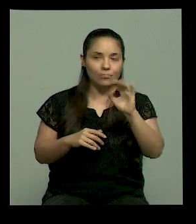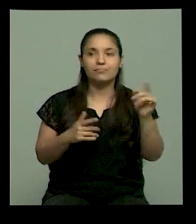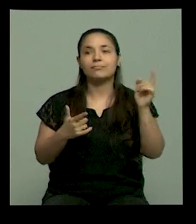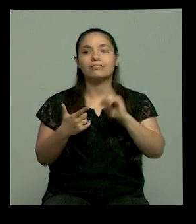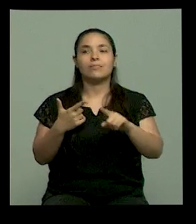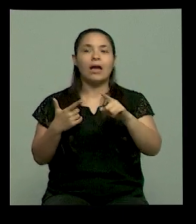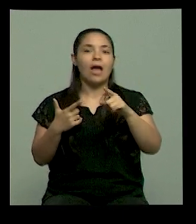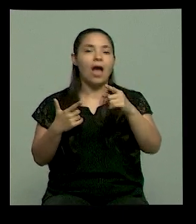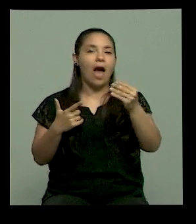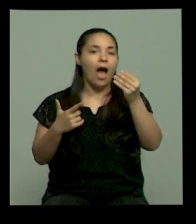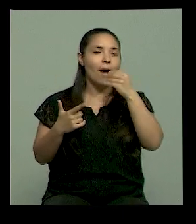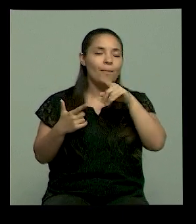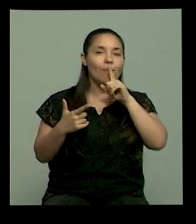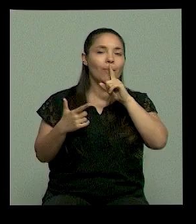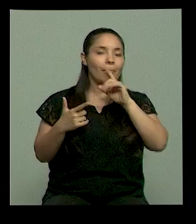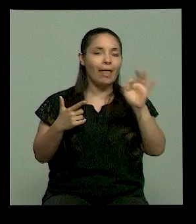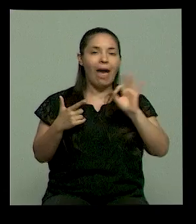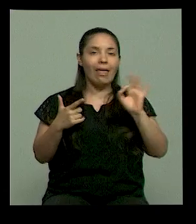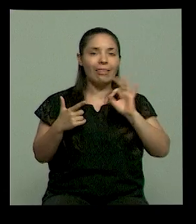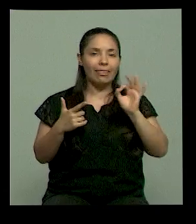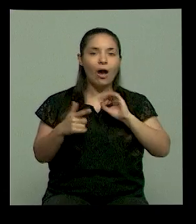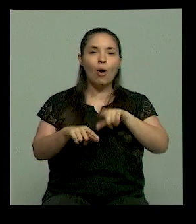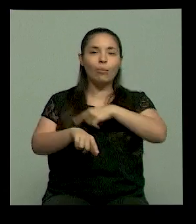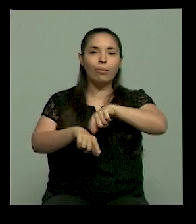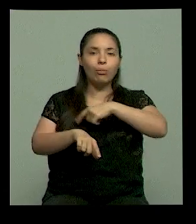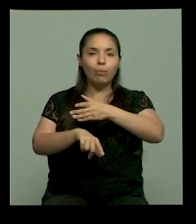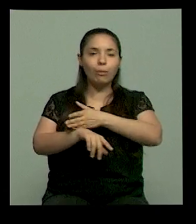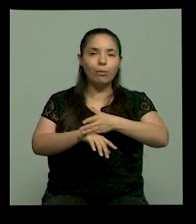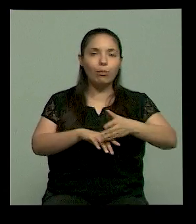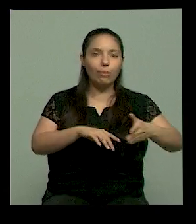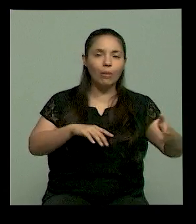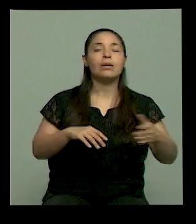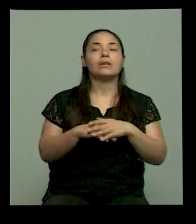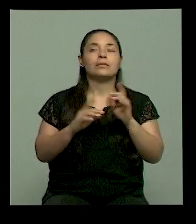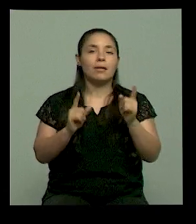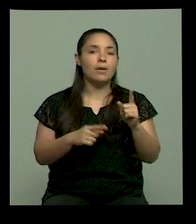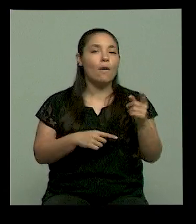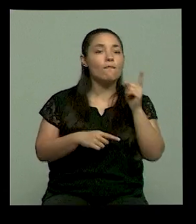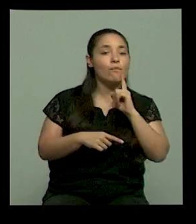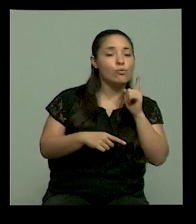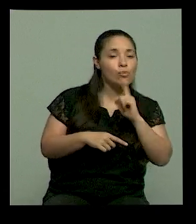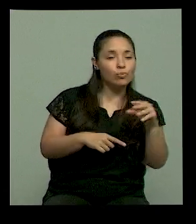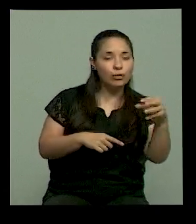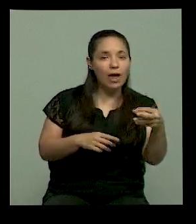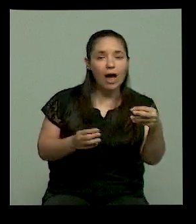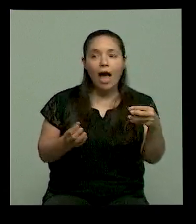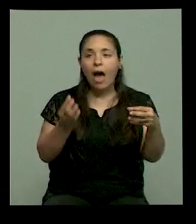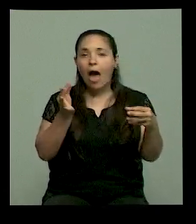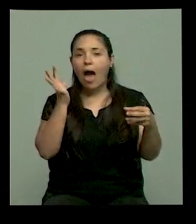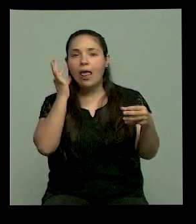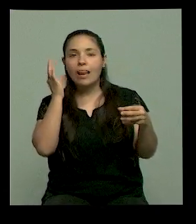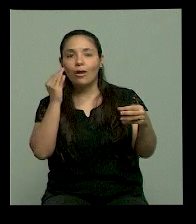el ayuno intermitente, mezclar diferentes frutas con algún tipo de